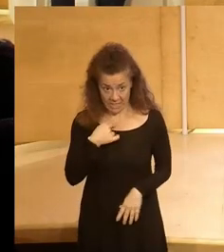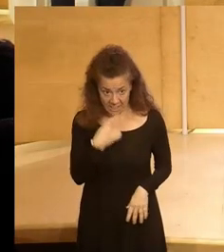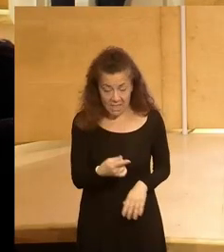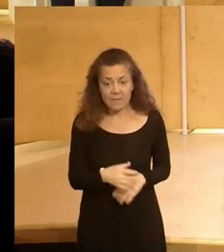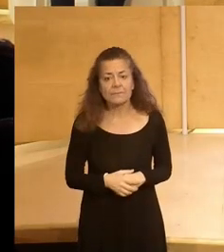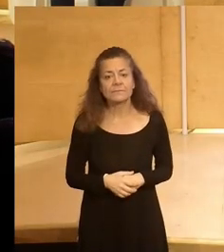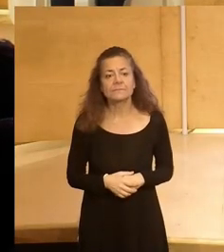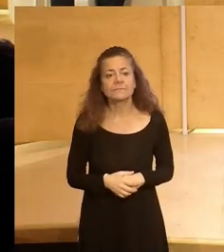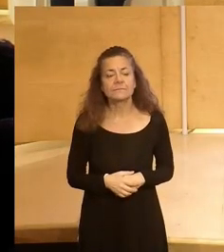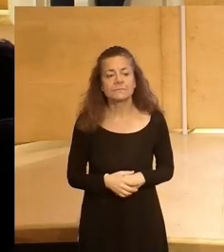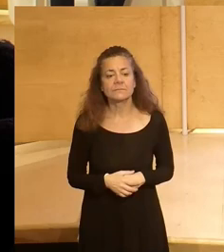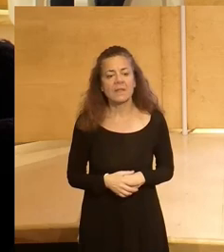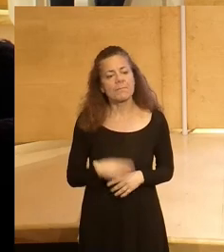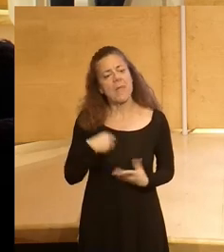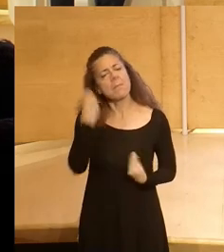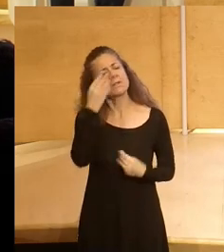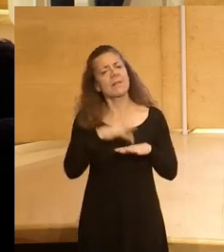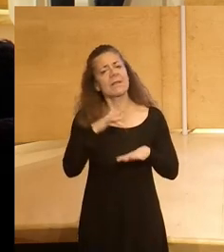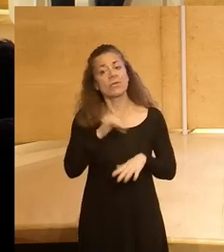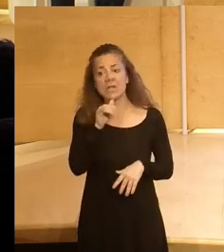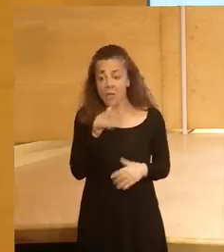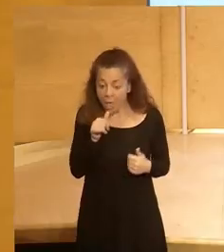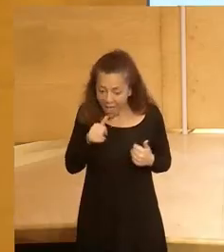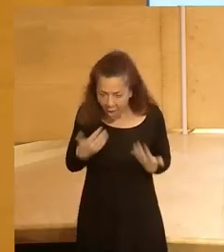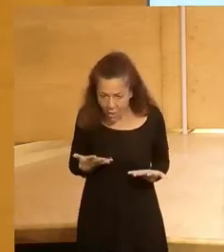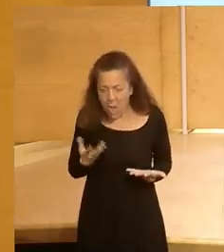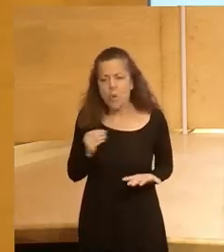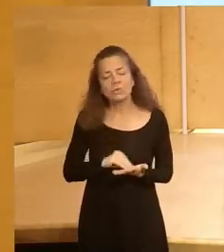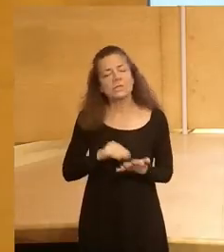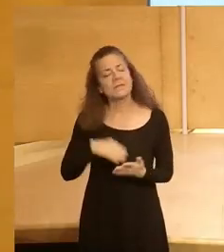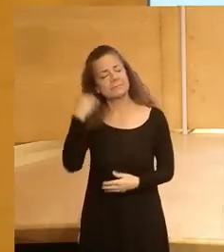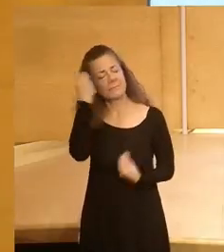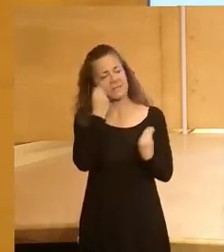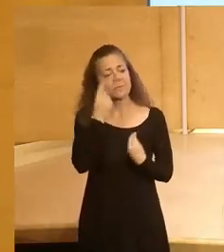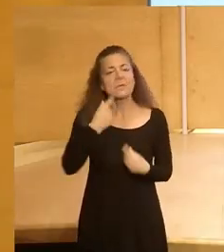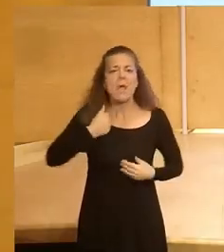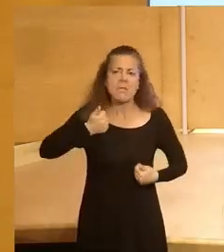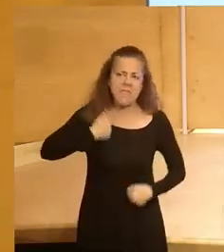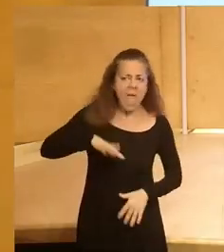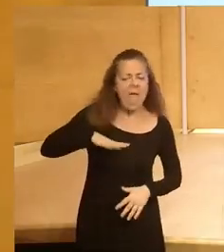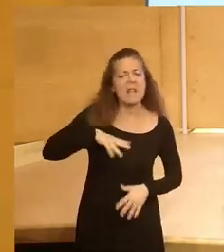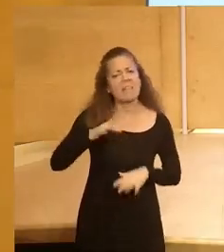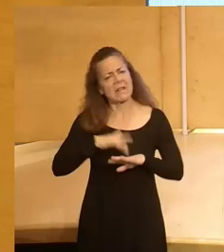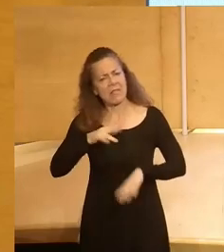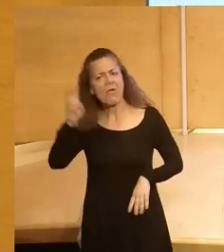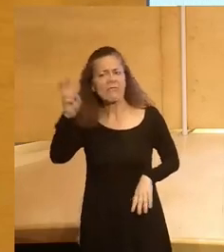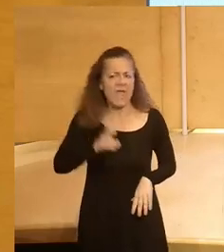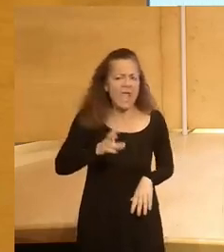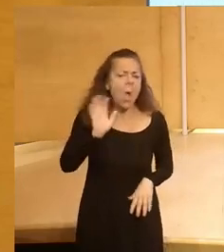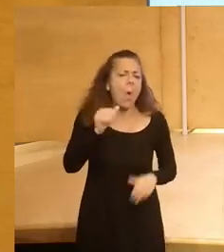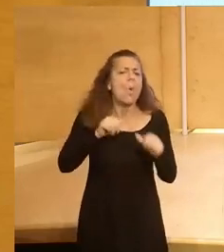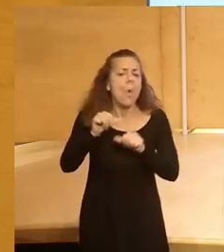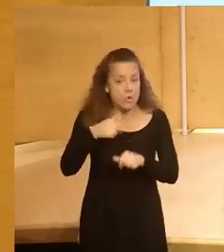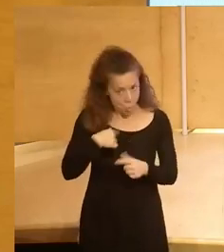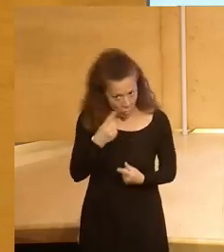veamos la digitalización como algo presente muchas veces decimos va, cuando llegue la digitalización o todo esto que va a venir yo